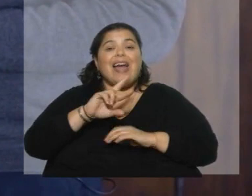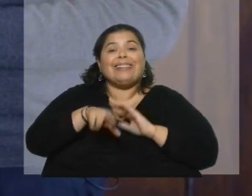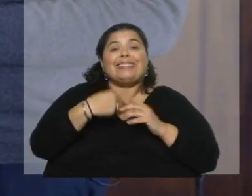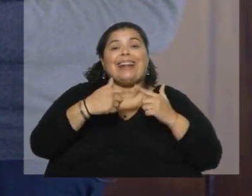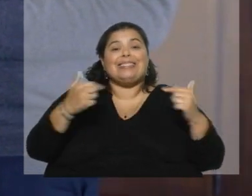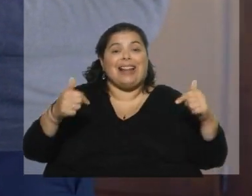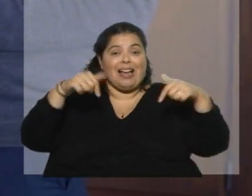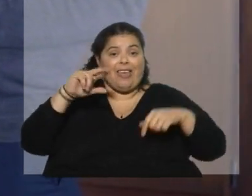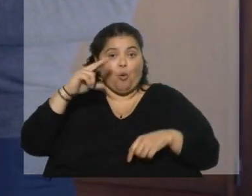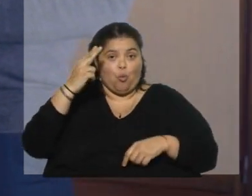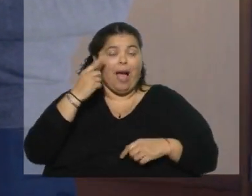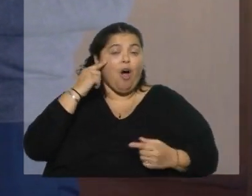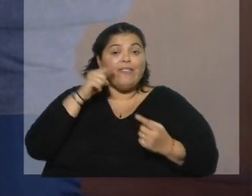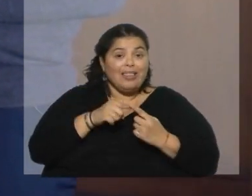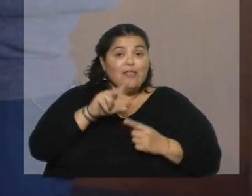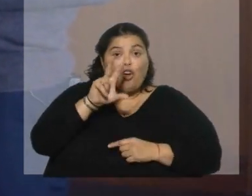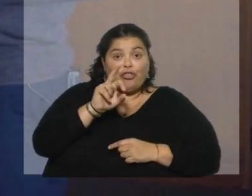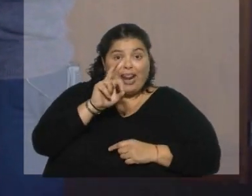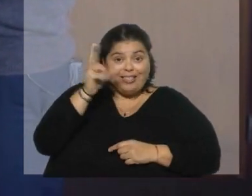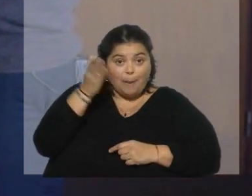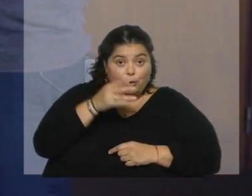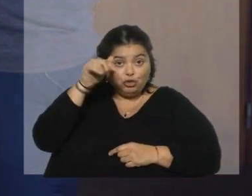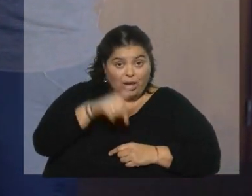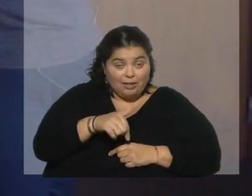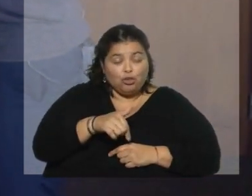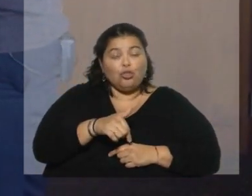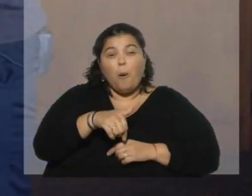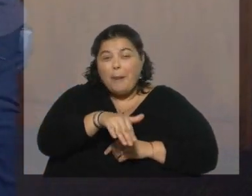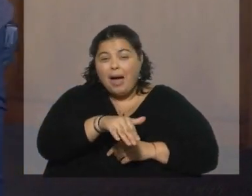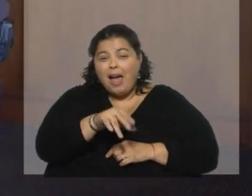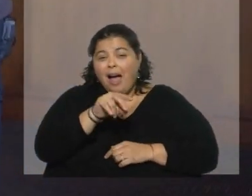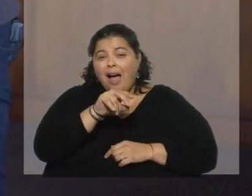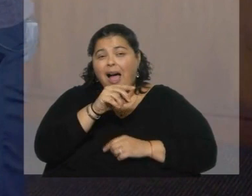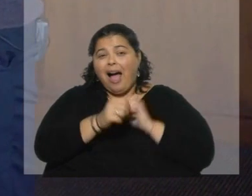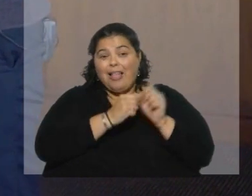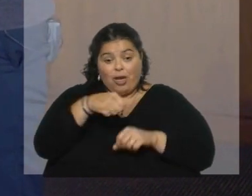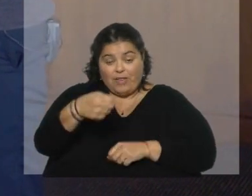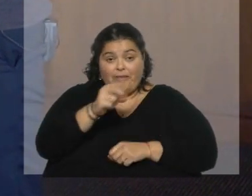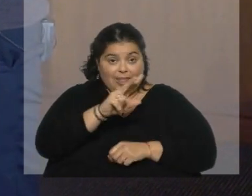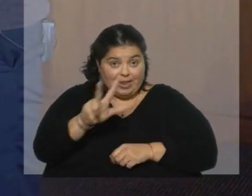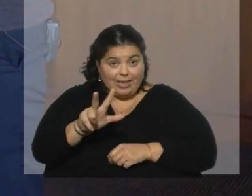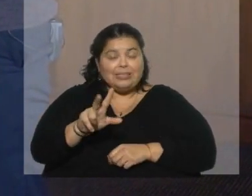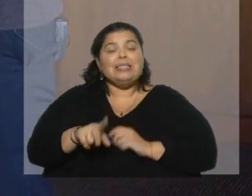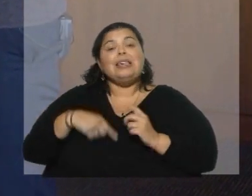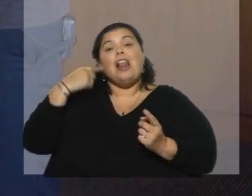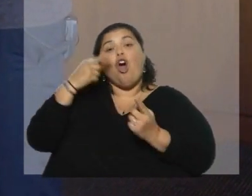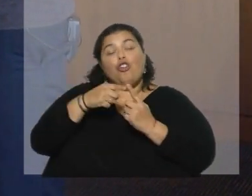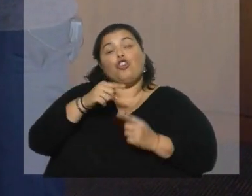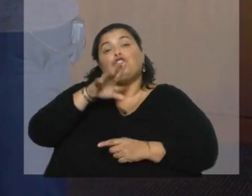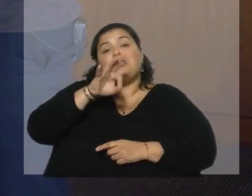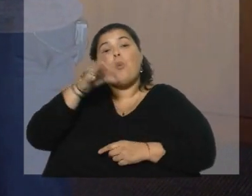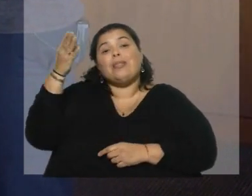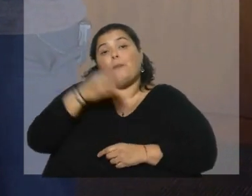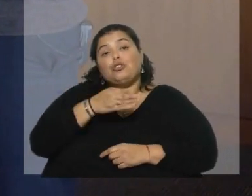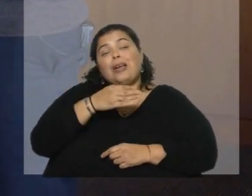¿Las metas son 30% para cuándo? Son un 30% para el 2023 y un 50%